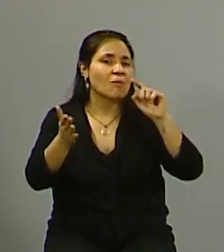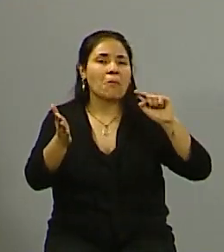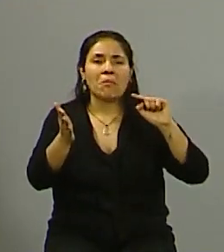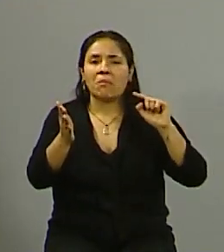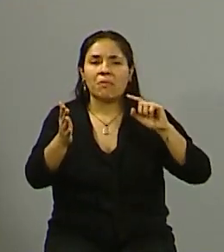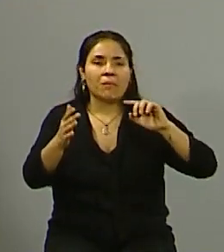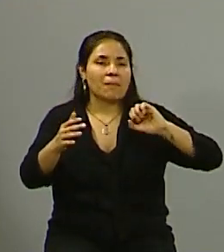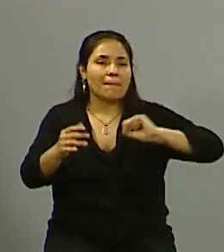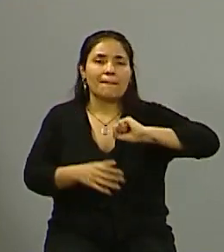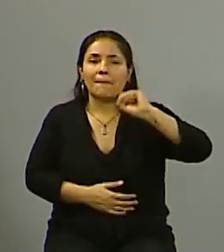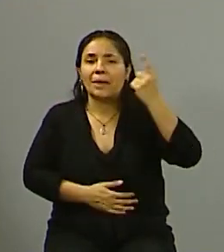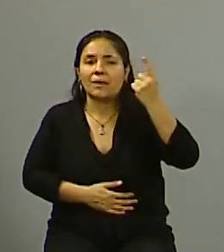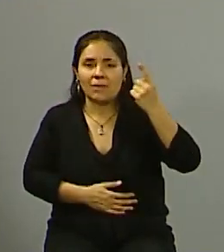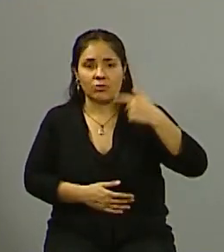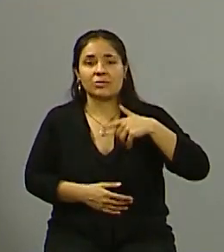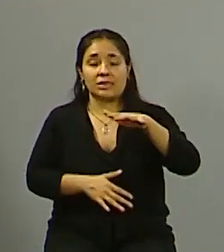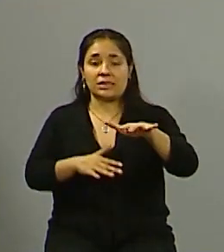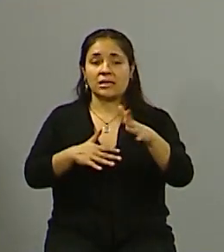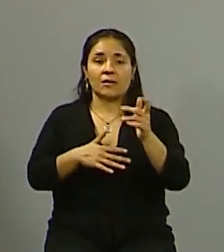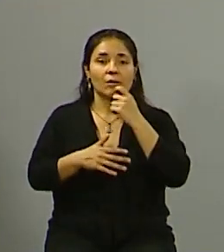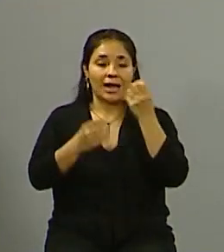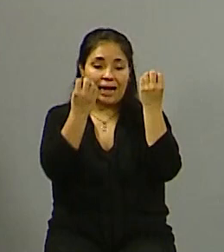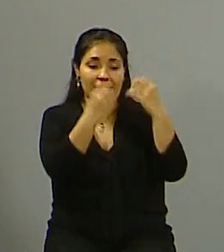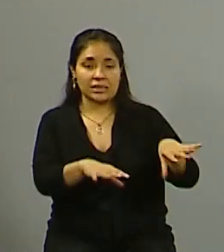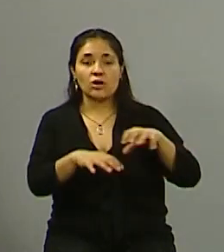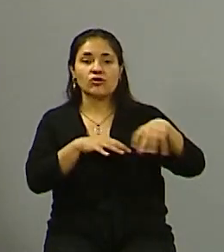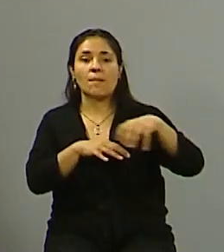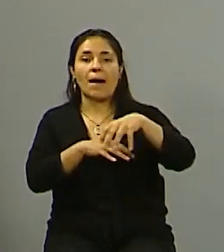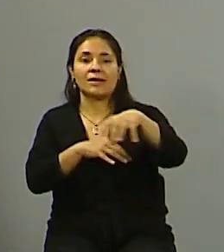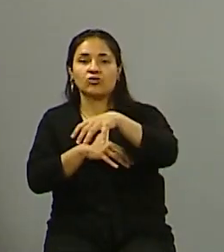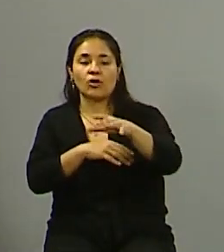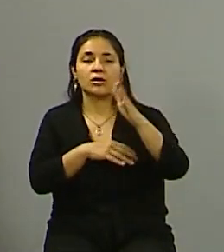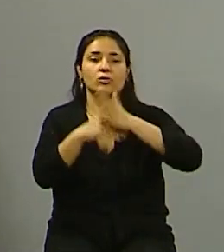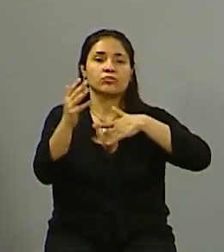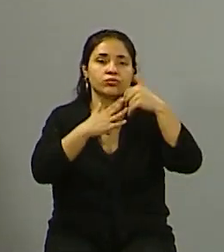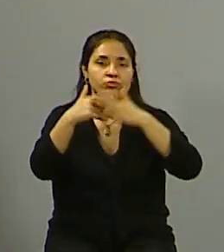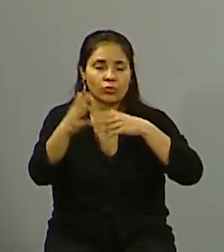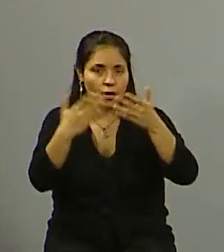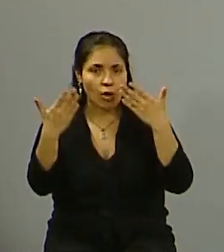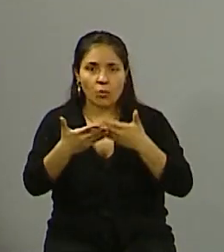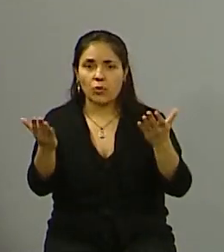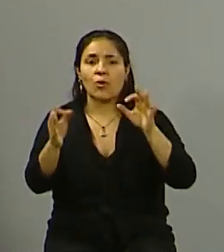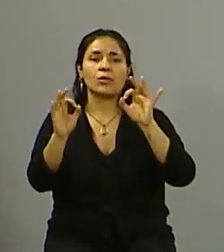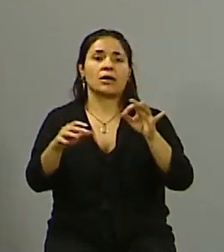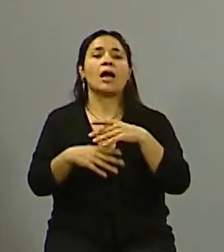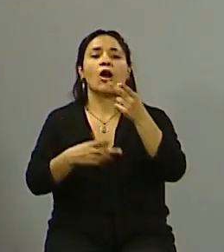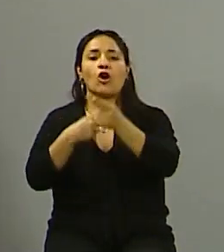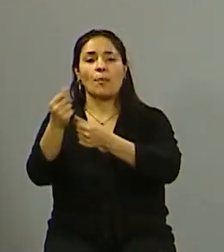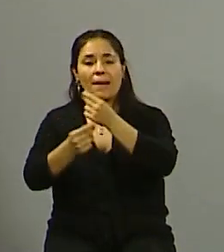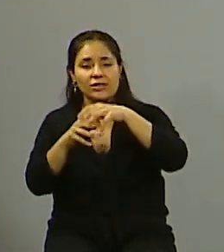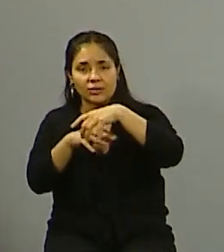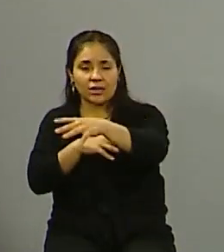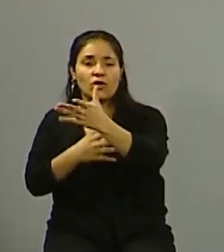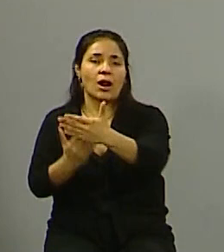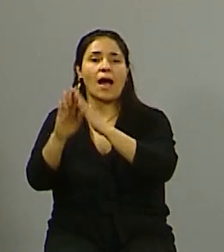Mendoza. Nosotros tenemos separación de residuos, tenemos obra pública en todo el departamento, tenemos un fuerte apoyo al sector comercial del departamento, estamos